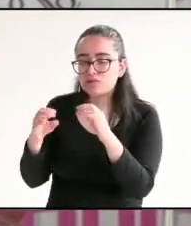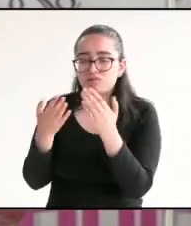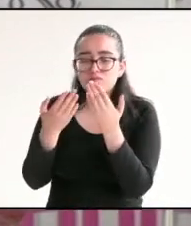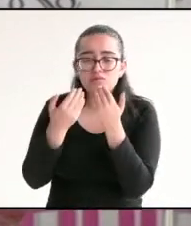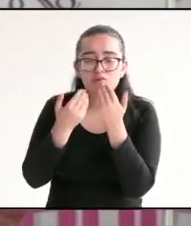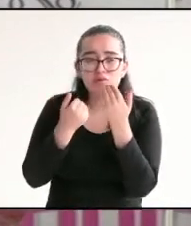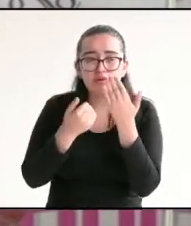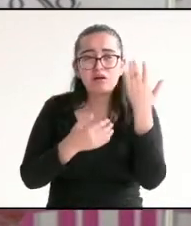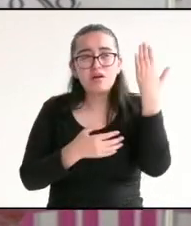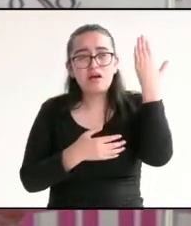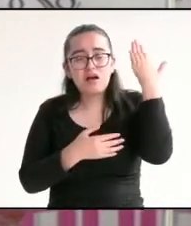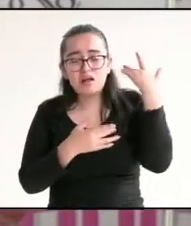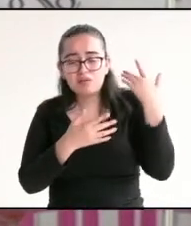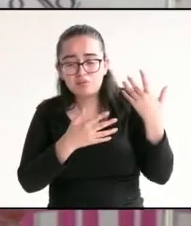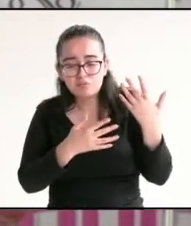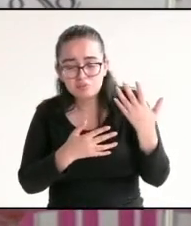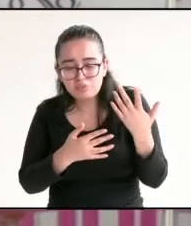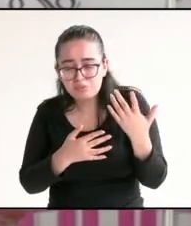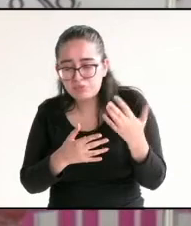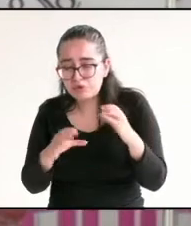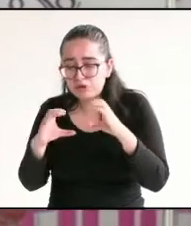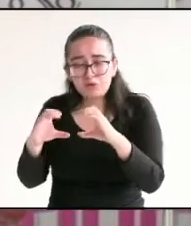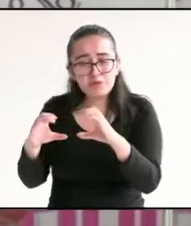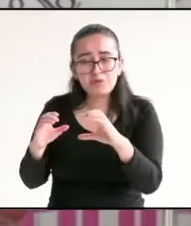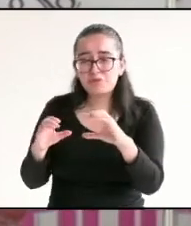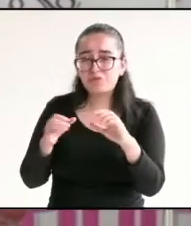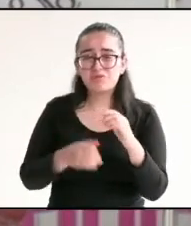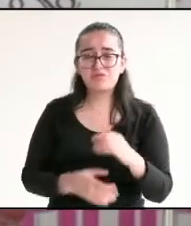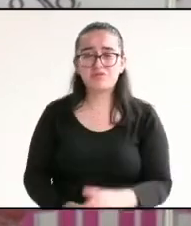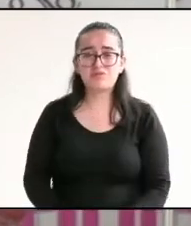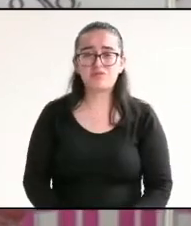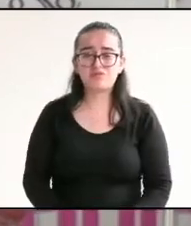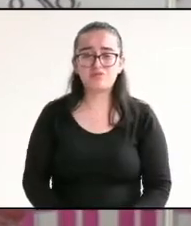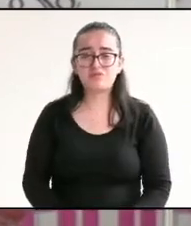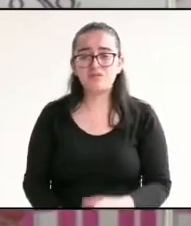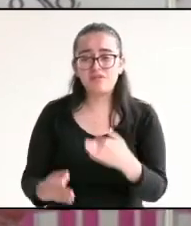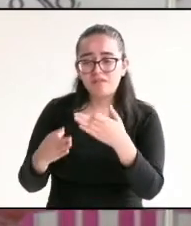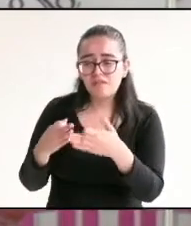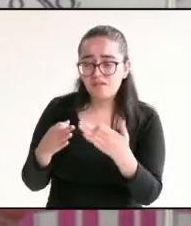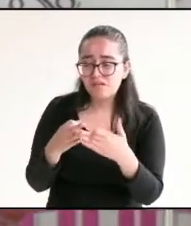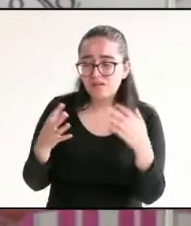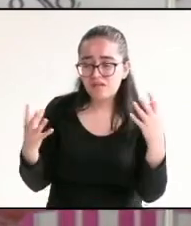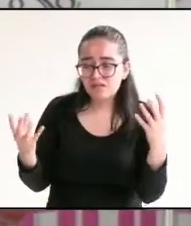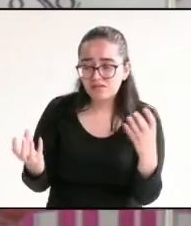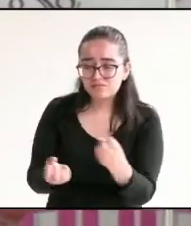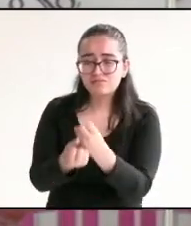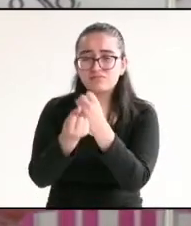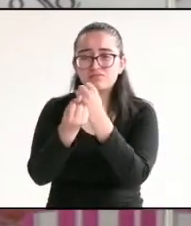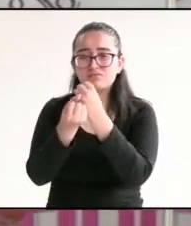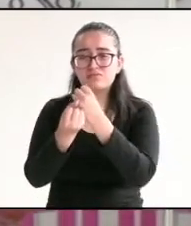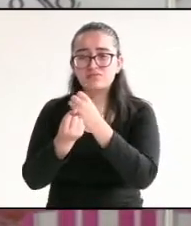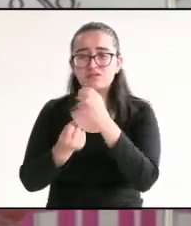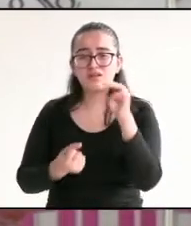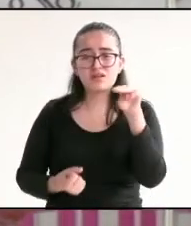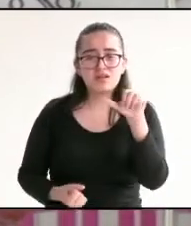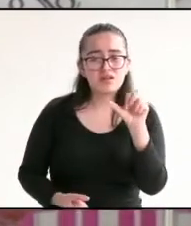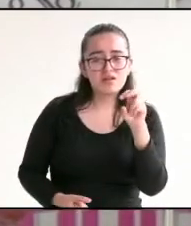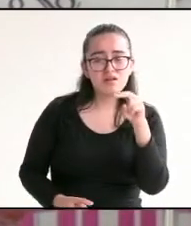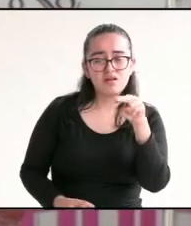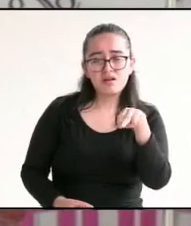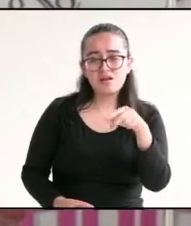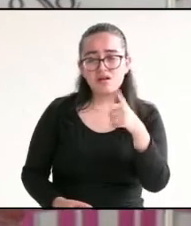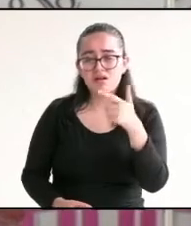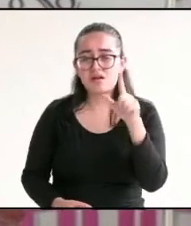la oportunidad de financiar nuestros programas para rescatar los manglares. Ese es realmente el problema que sufre esta